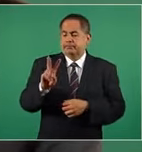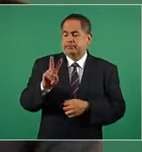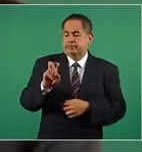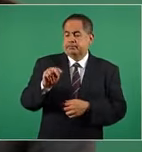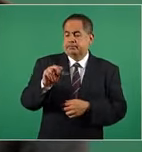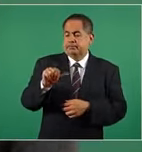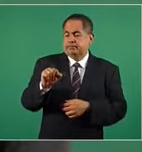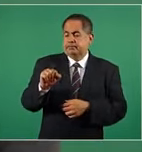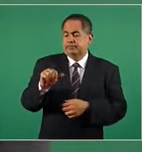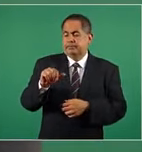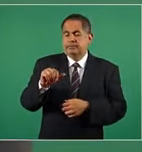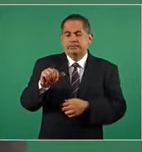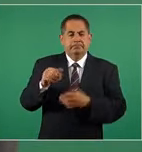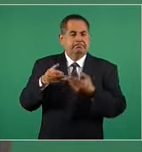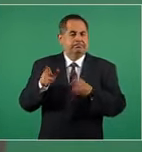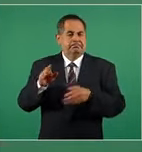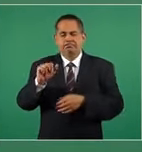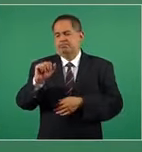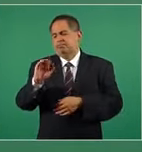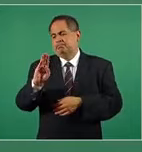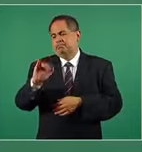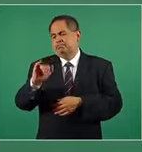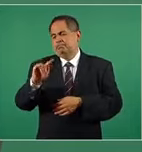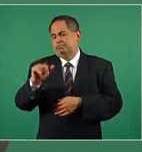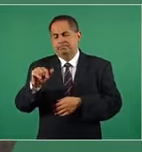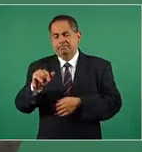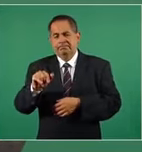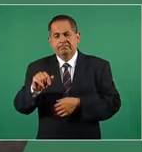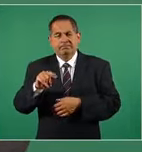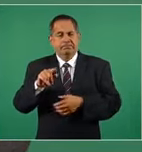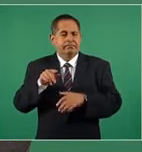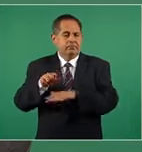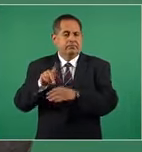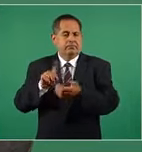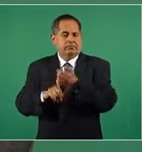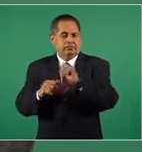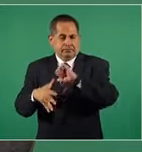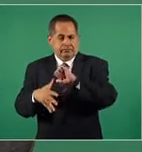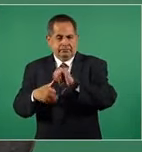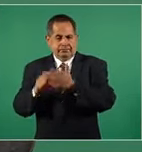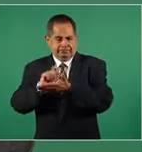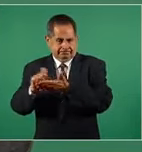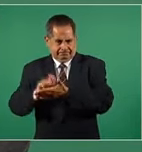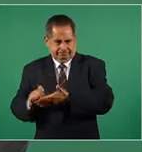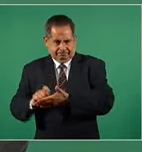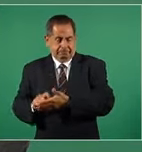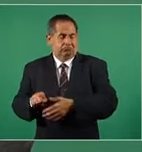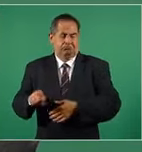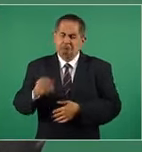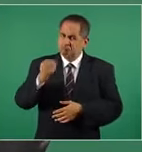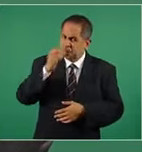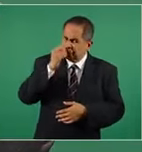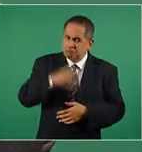de América Latina, escritor